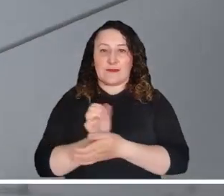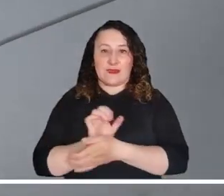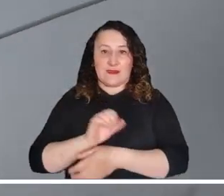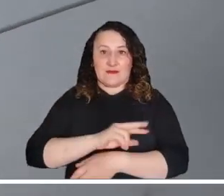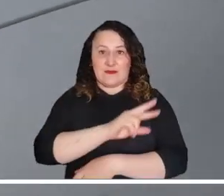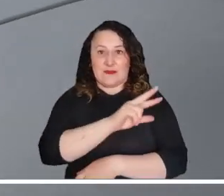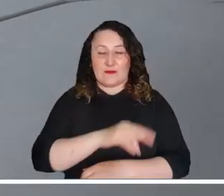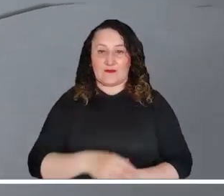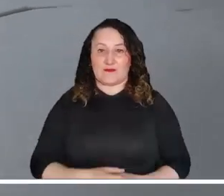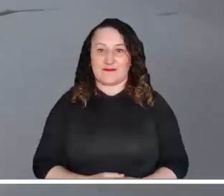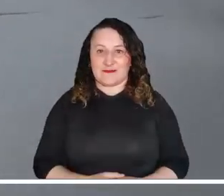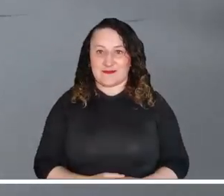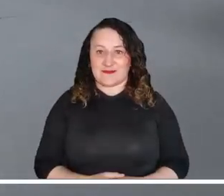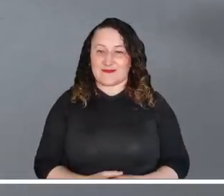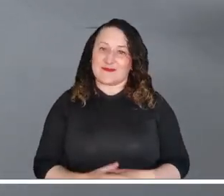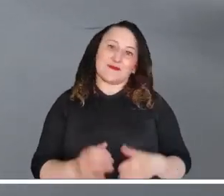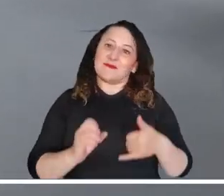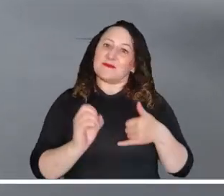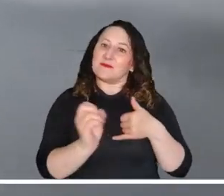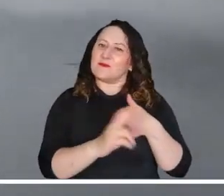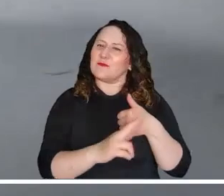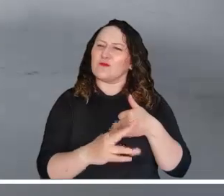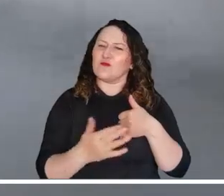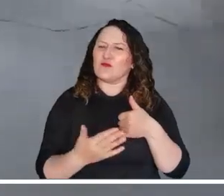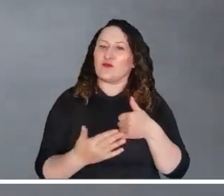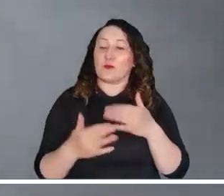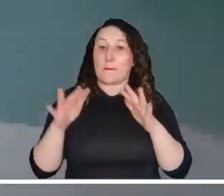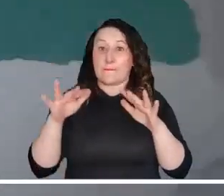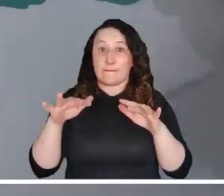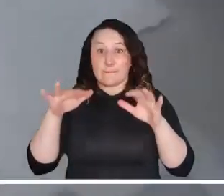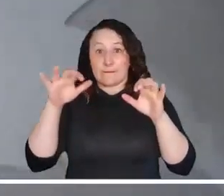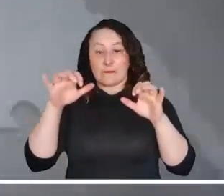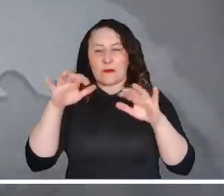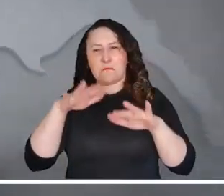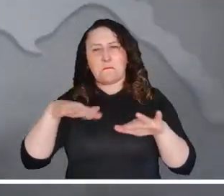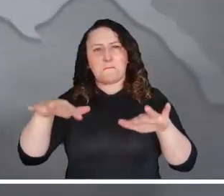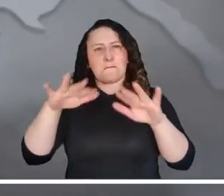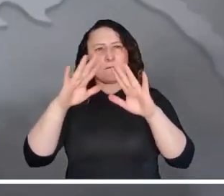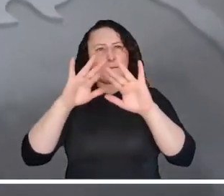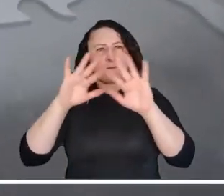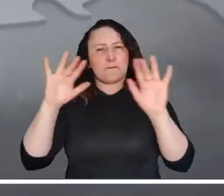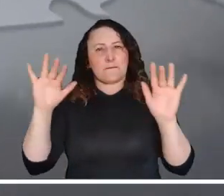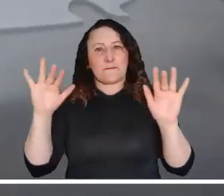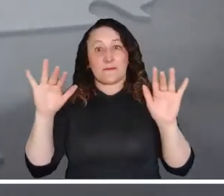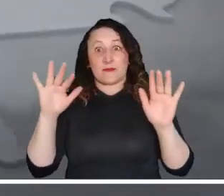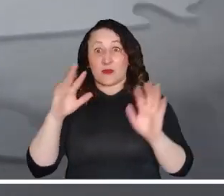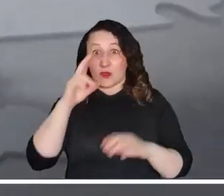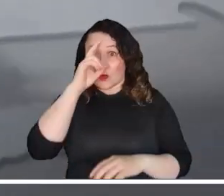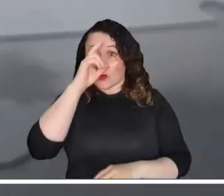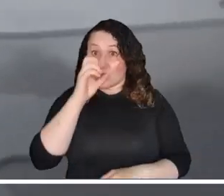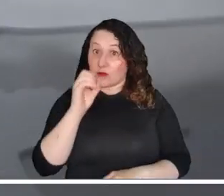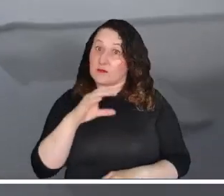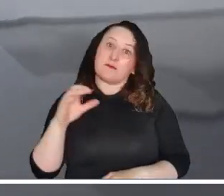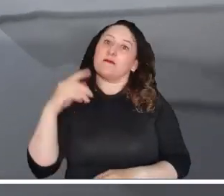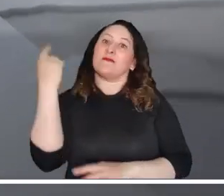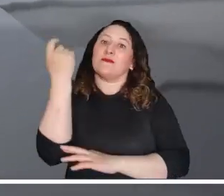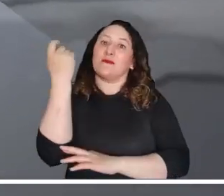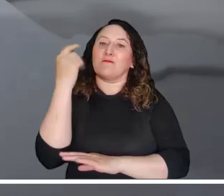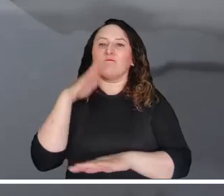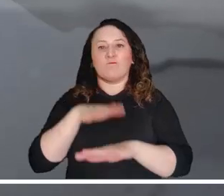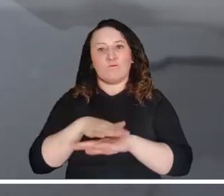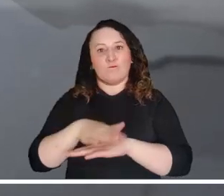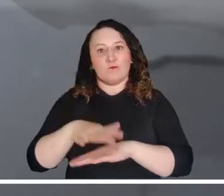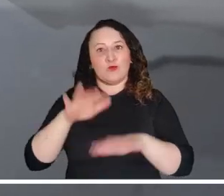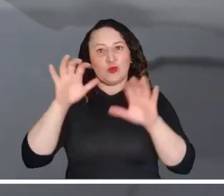y amplios sectores de los departamentos del eje cajotero. En la orinoquía colombiana se espera tiempo seco y despejado. Sin